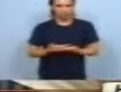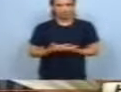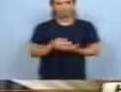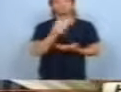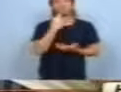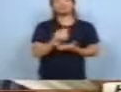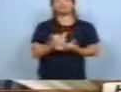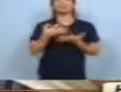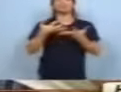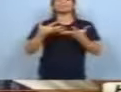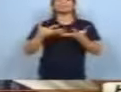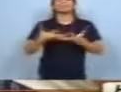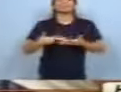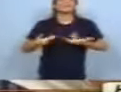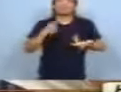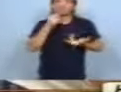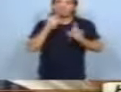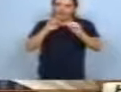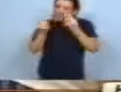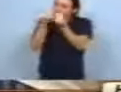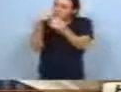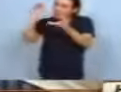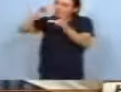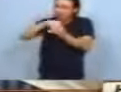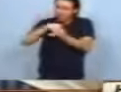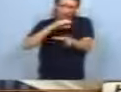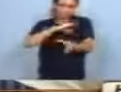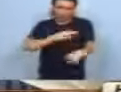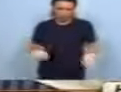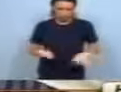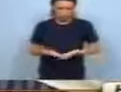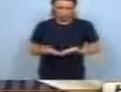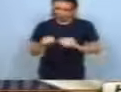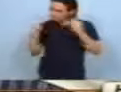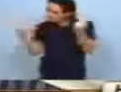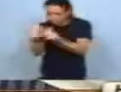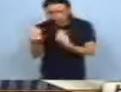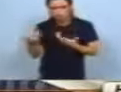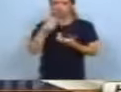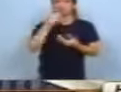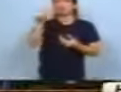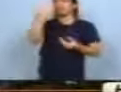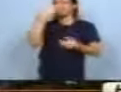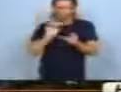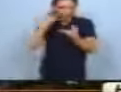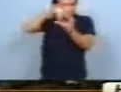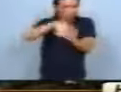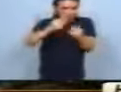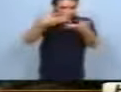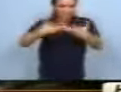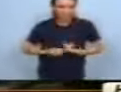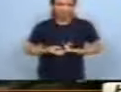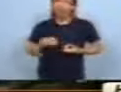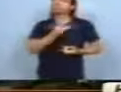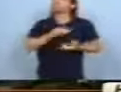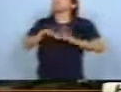el proyecto, está englobado en los sueldos. Está englobado todo, el comedor, todo está dentro del proyecto. ¿Dónde va